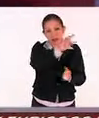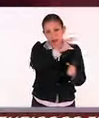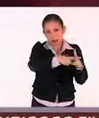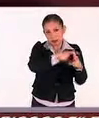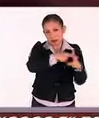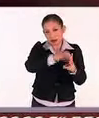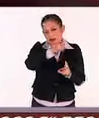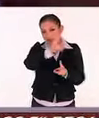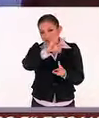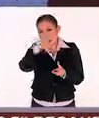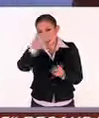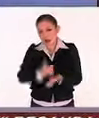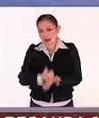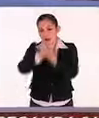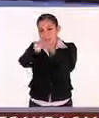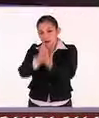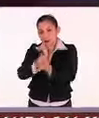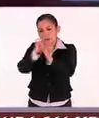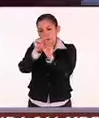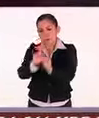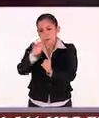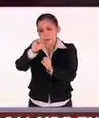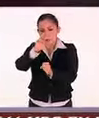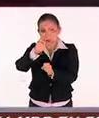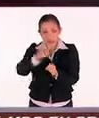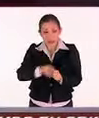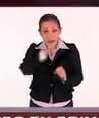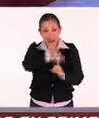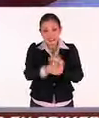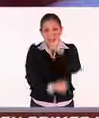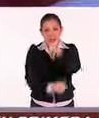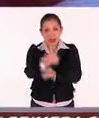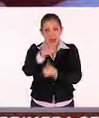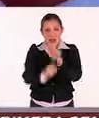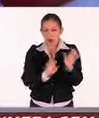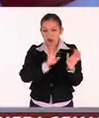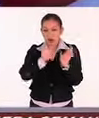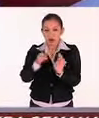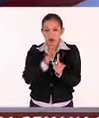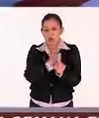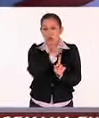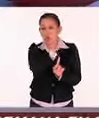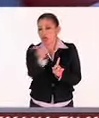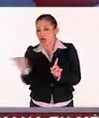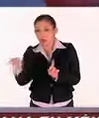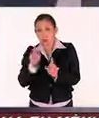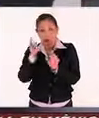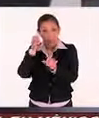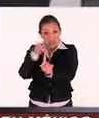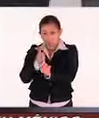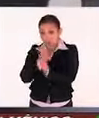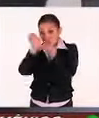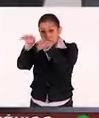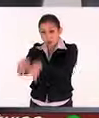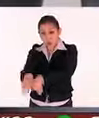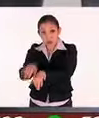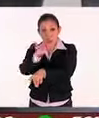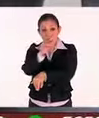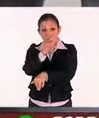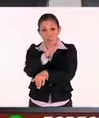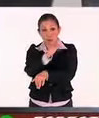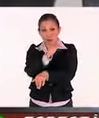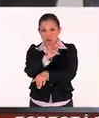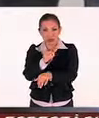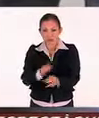para dar la solución a los sistemas biomédicos. En esta carrera es de ingreso indirecto, es decir, no hay un ingreso directo a ingeniería en sistemas